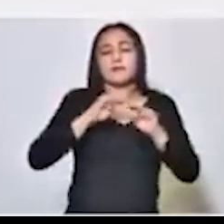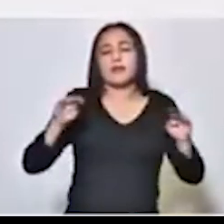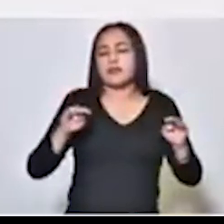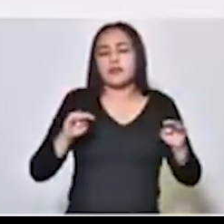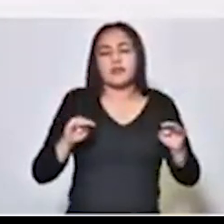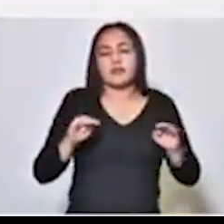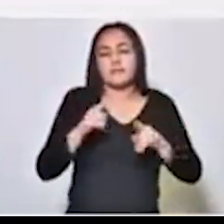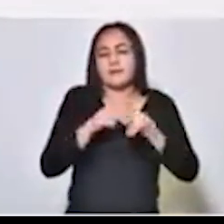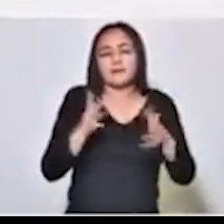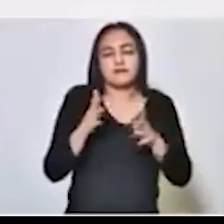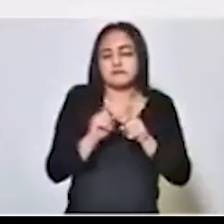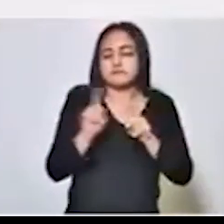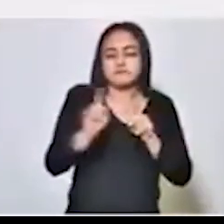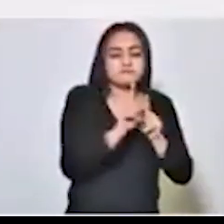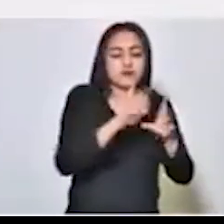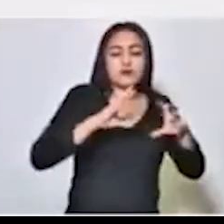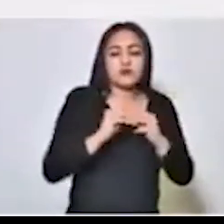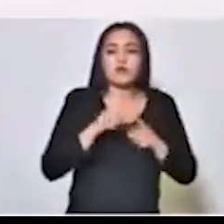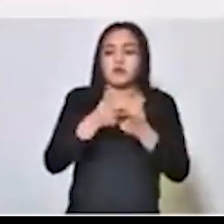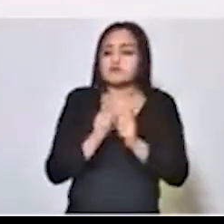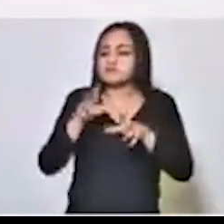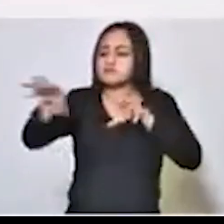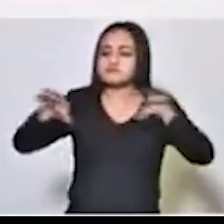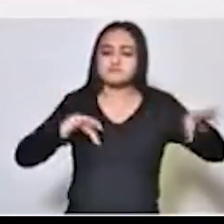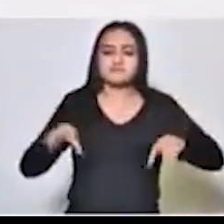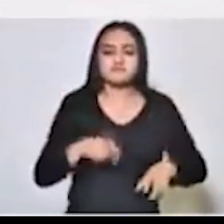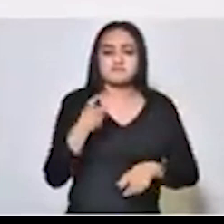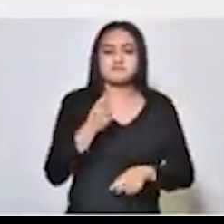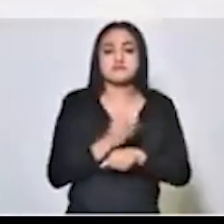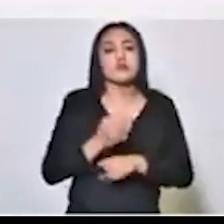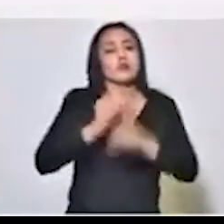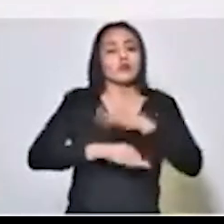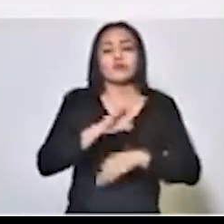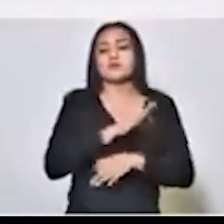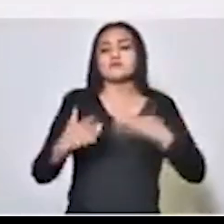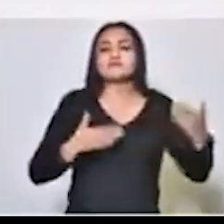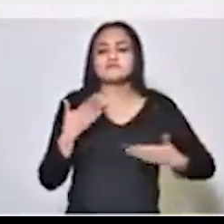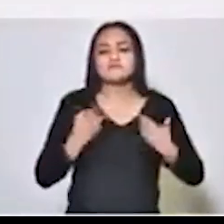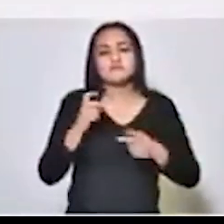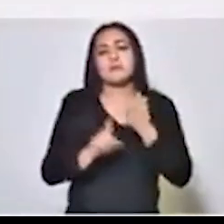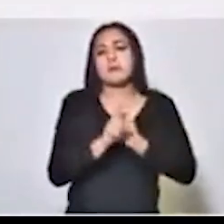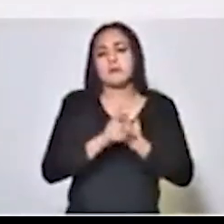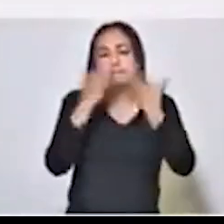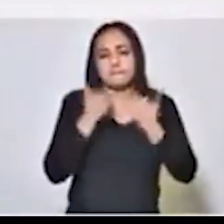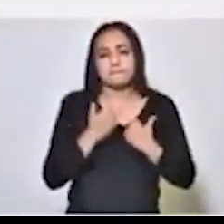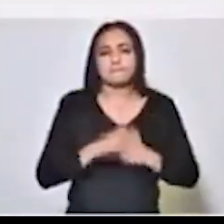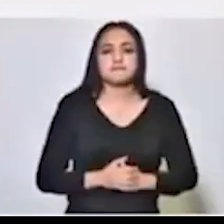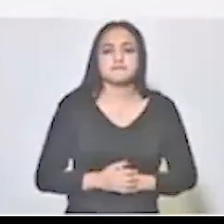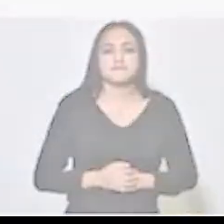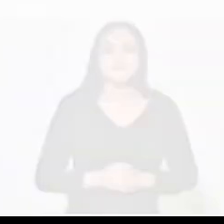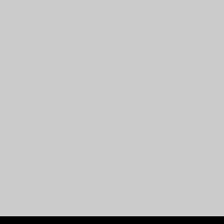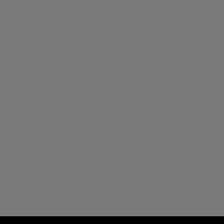medio más o menos para que no estén juntos cada uno de los grupos y que todos puedan disfrutar sin correr riesgos.